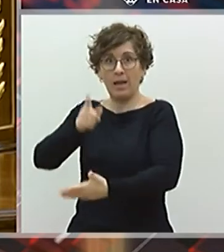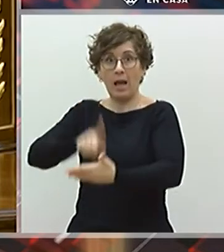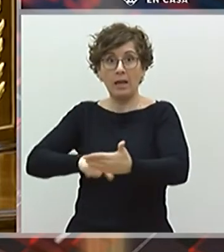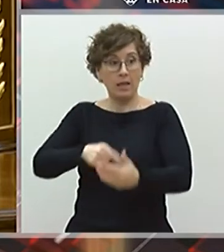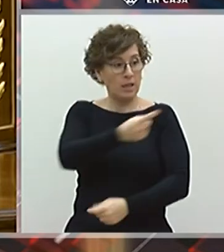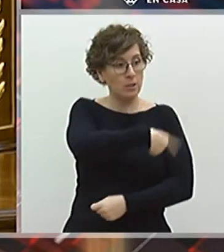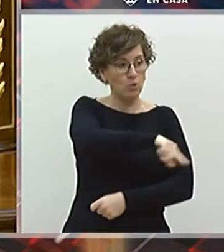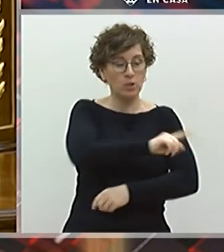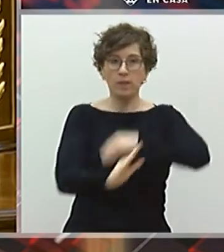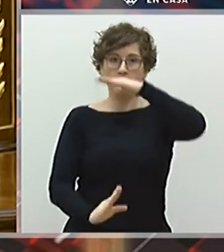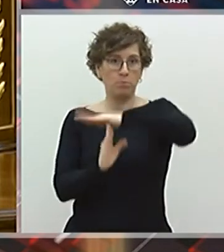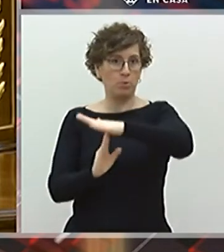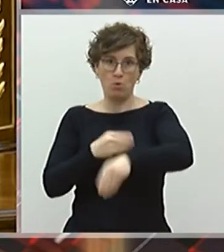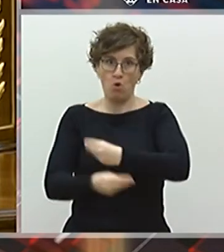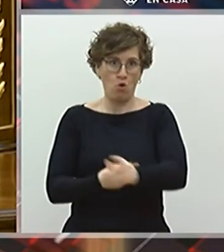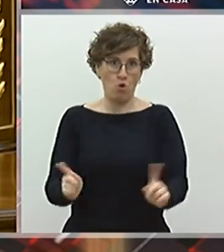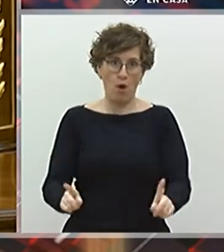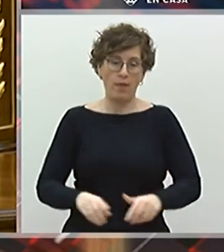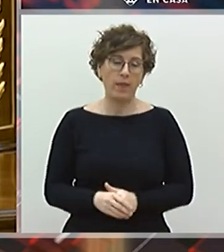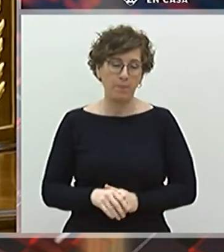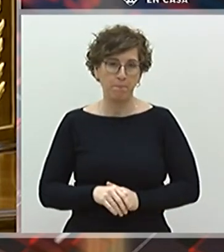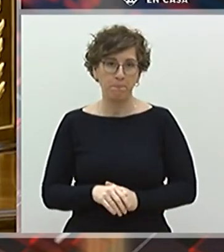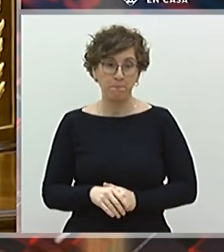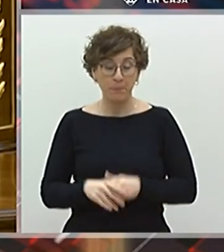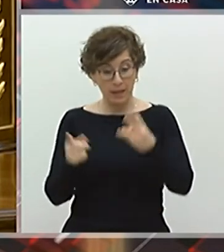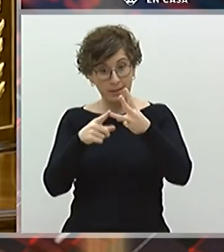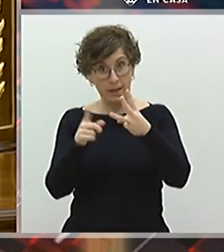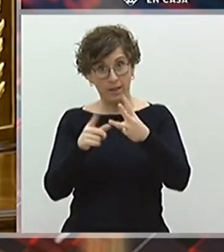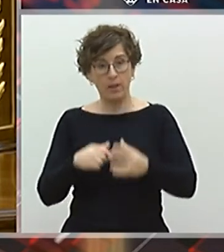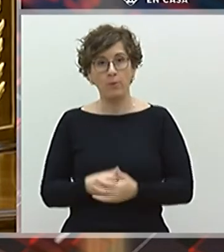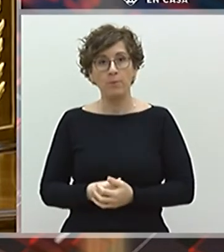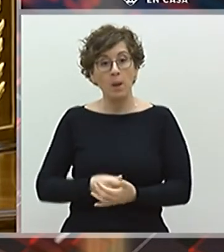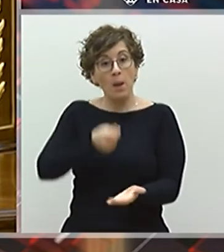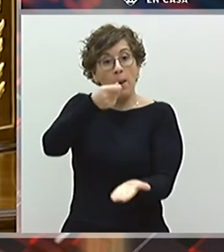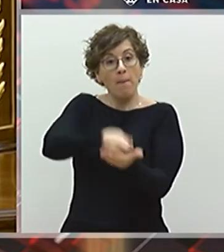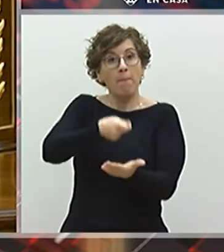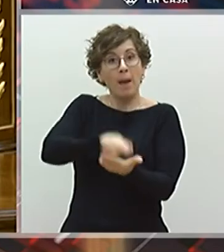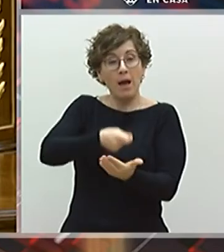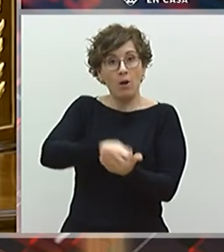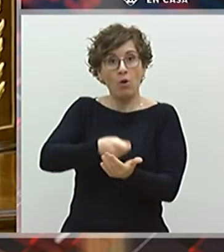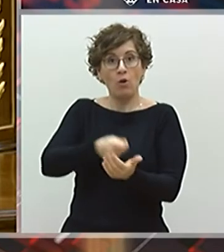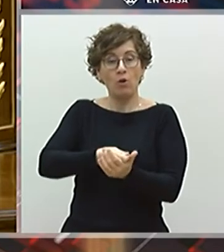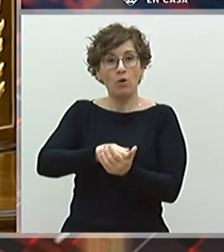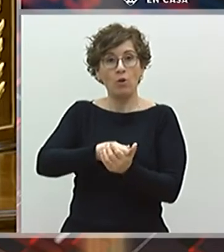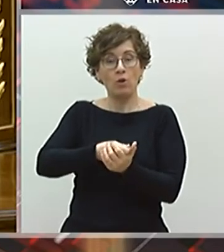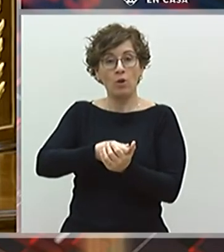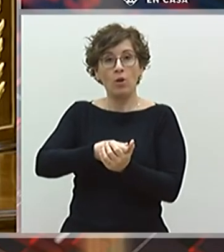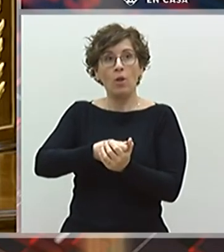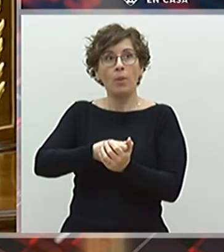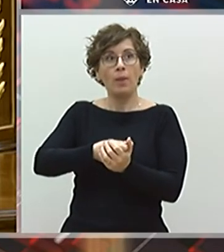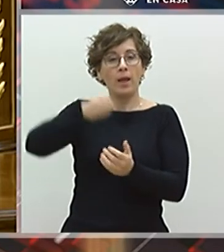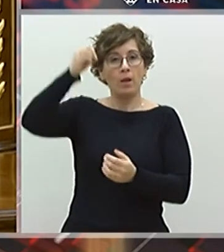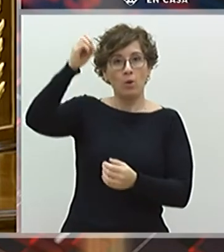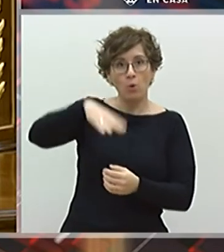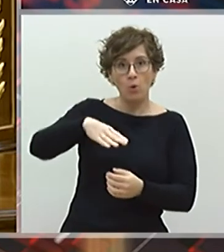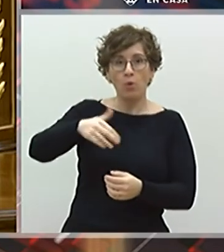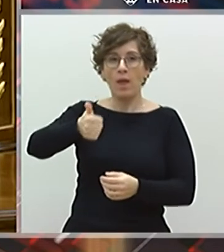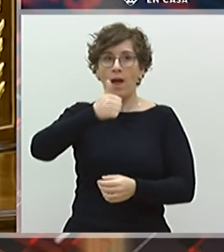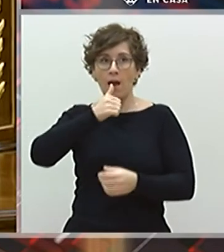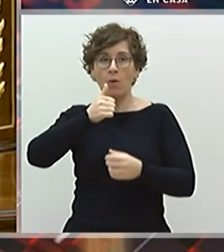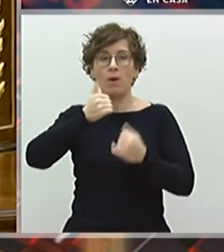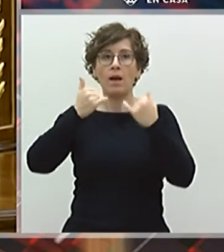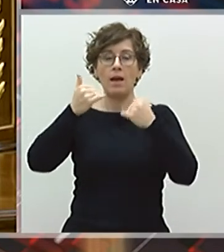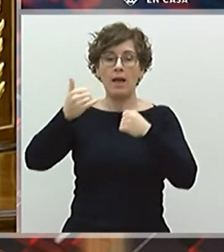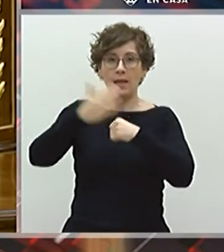En tercer lugar, suspenden el pago de suministros. Ahora bien, a los próximos presupuestos generales del Estado